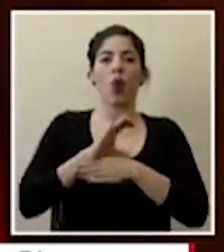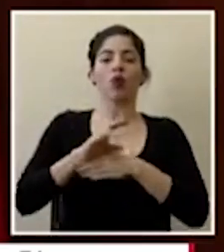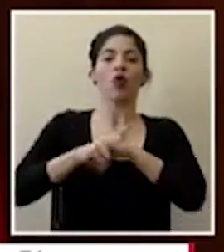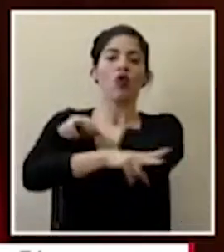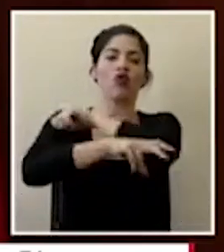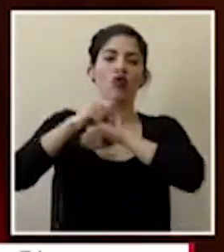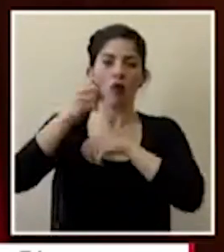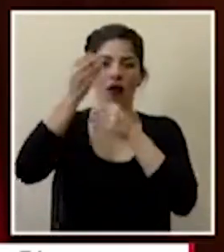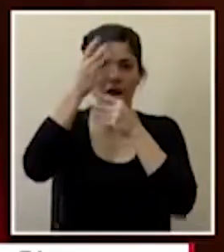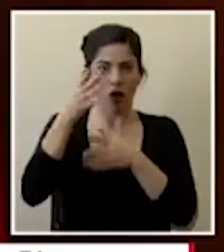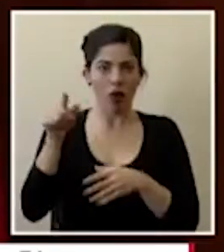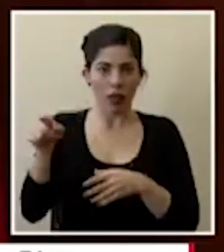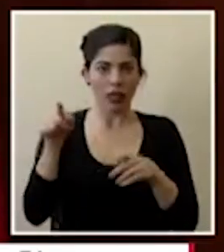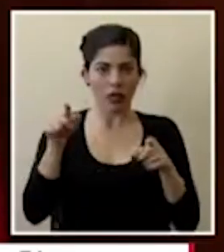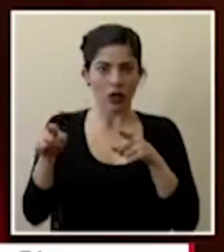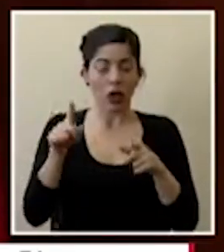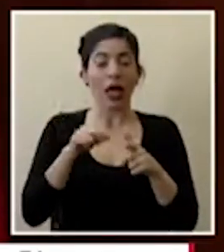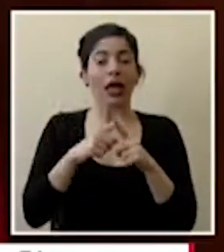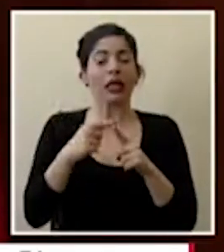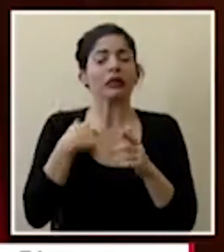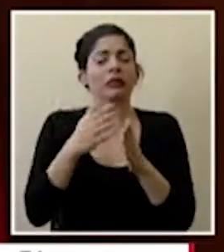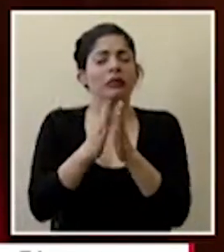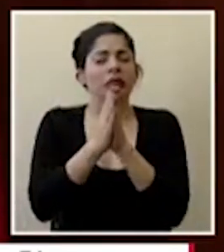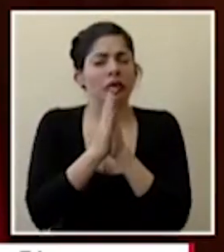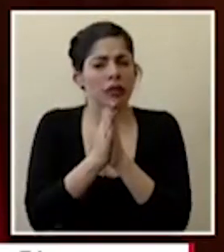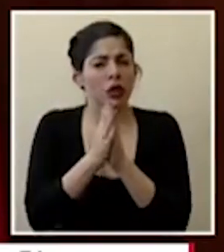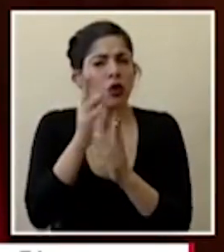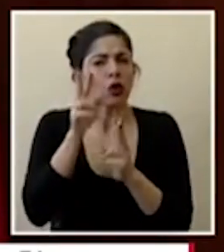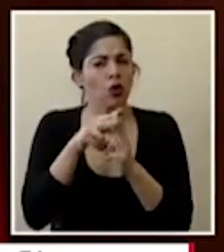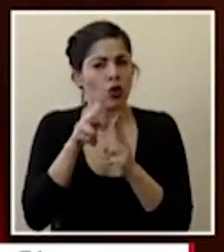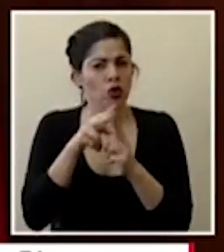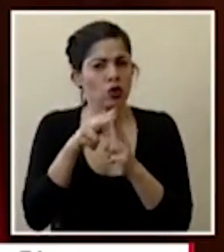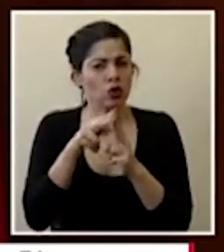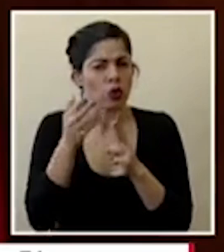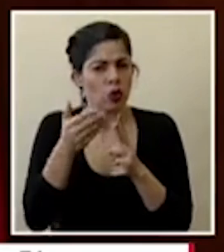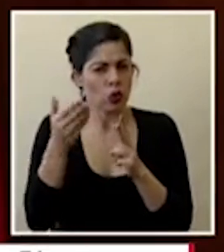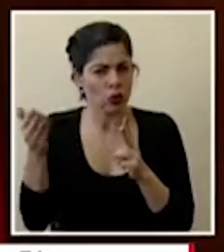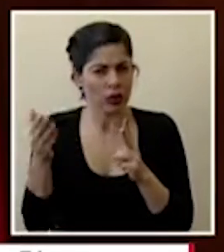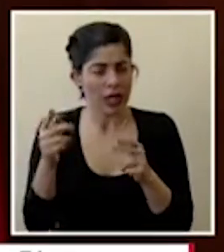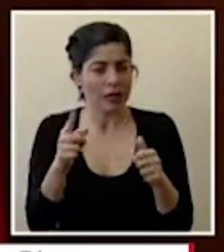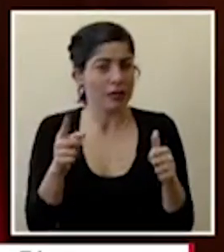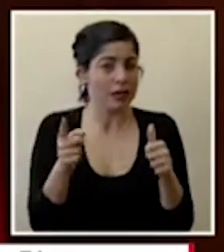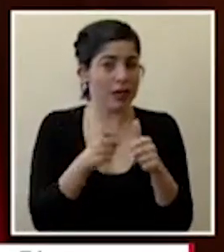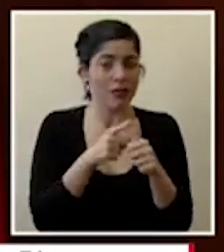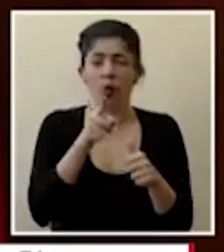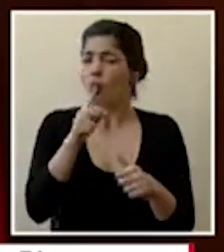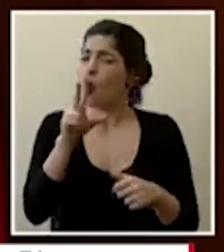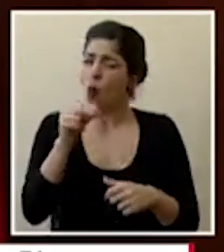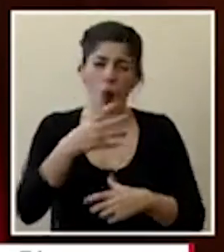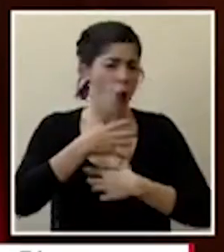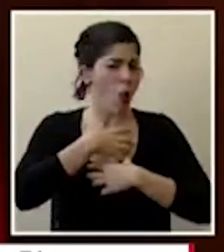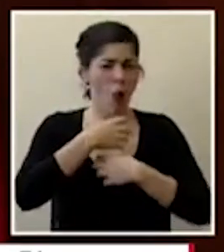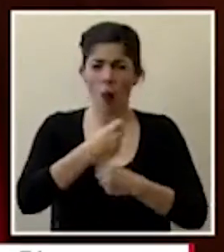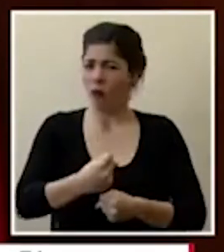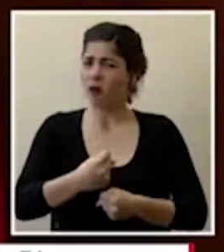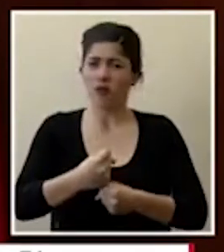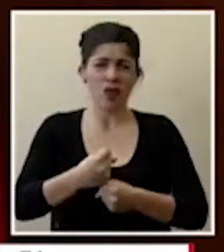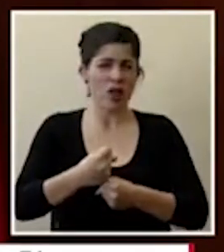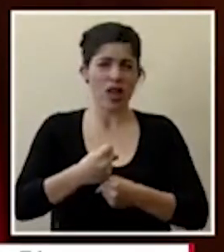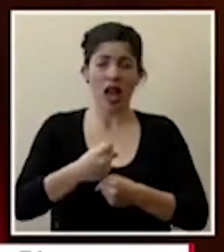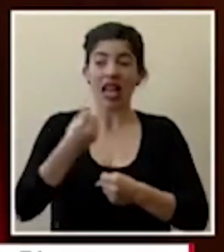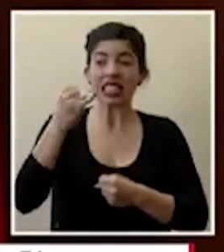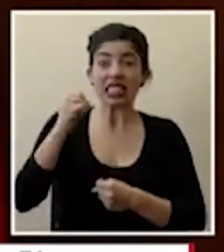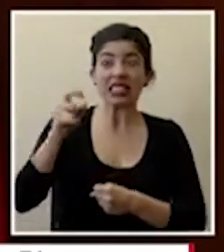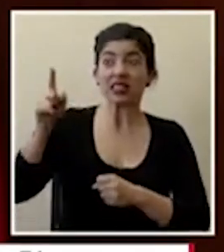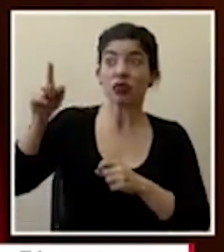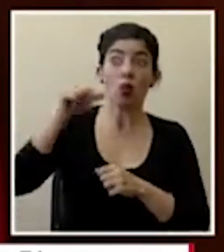información entonces yo aquí nada más les quiero pedir dos cosas de manera enfática uno desconfiemos de las fuentes que no